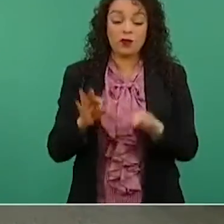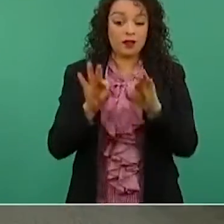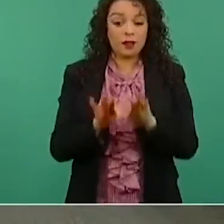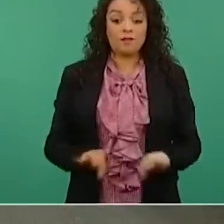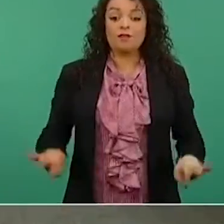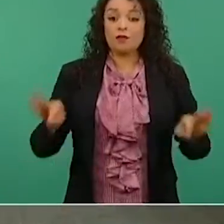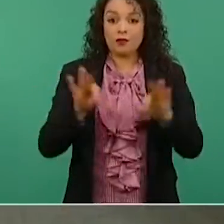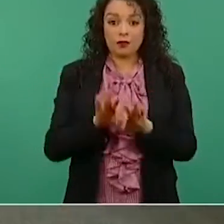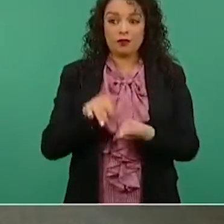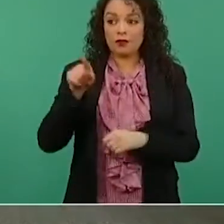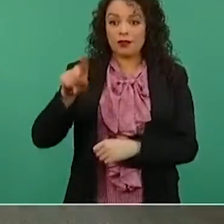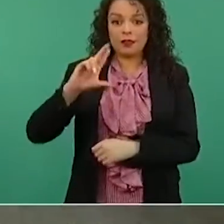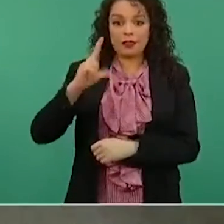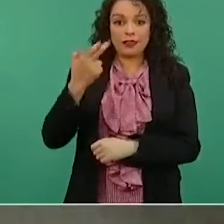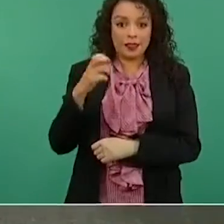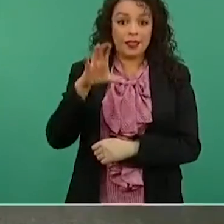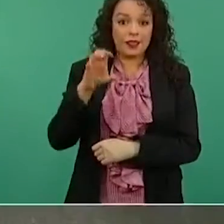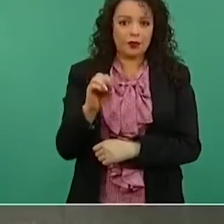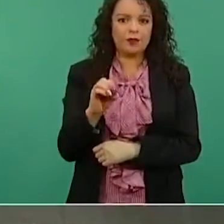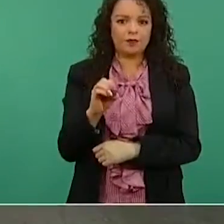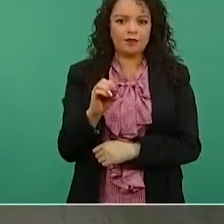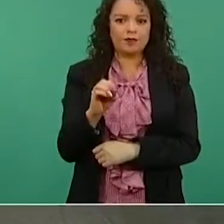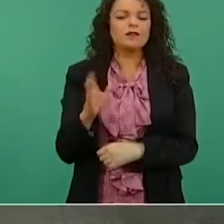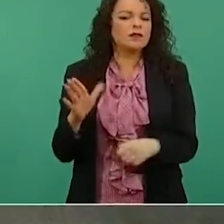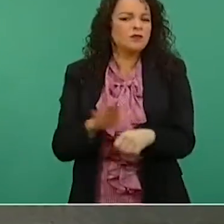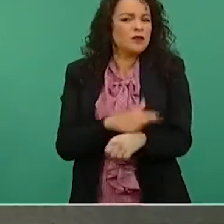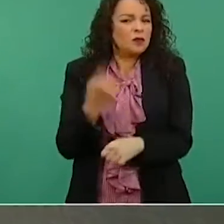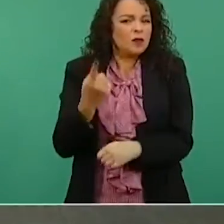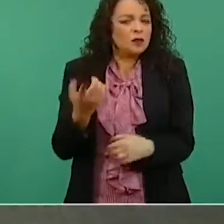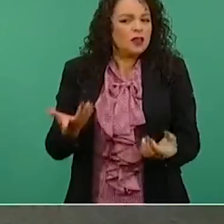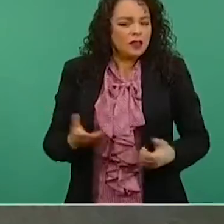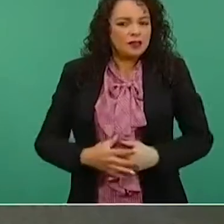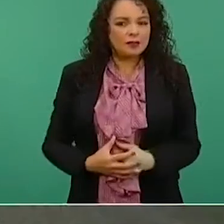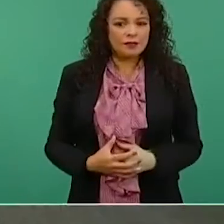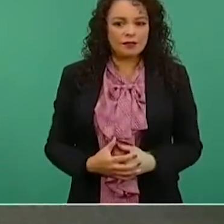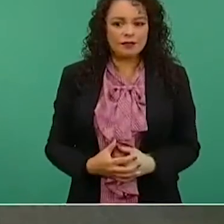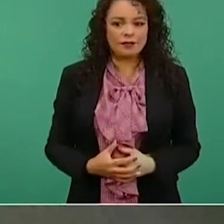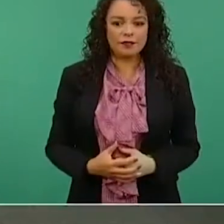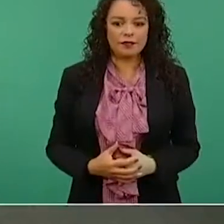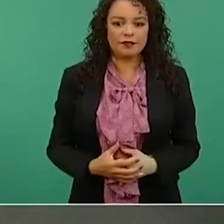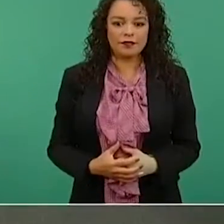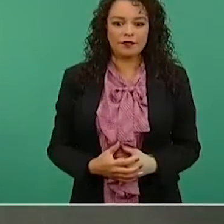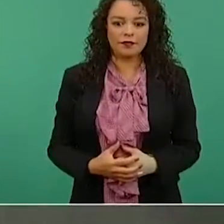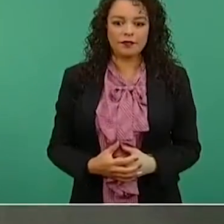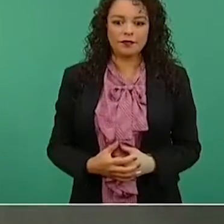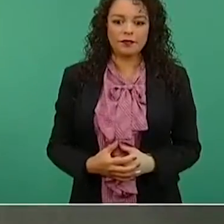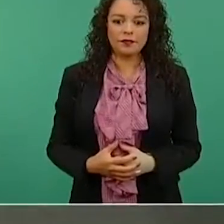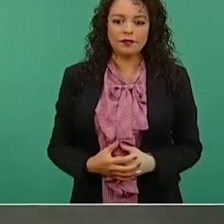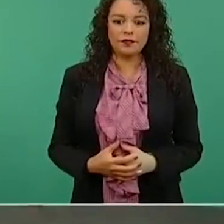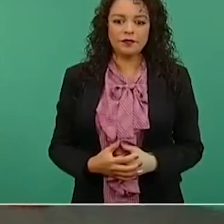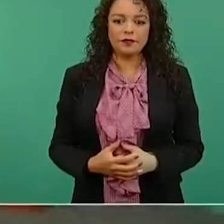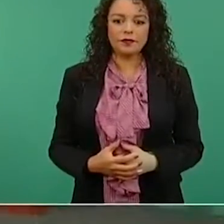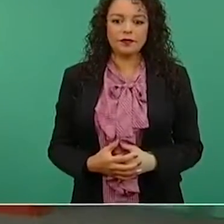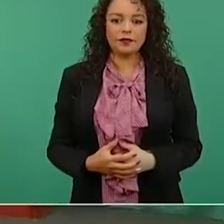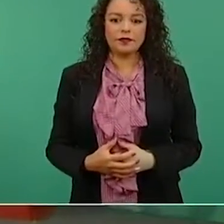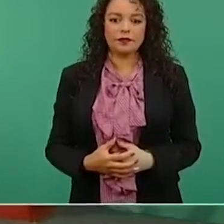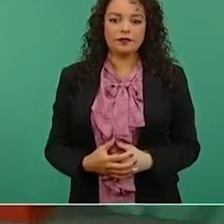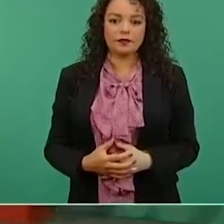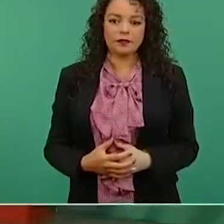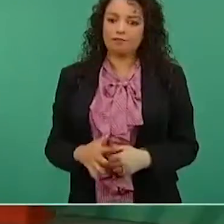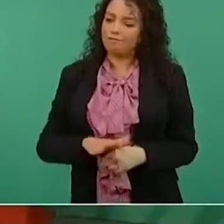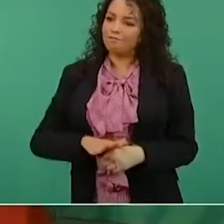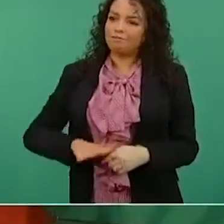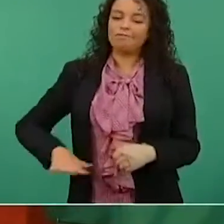Checo porque, como todos saben